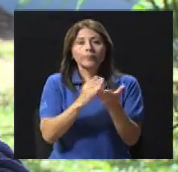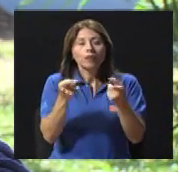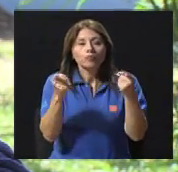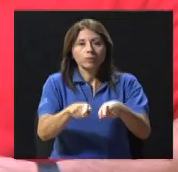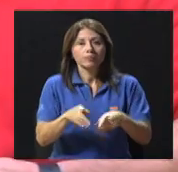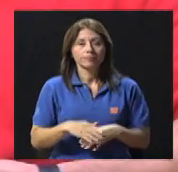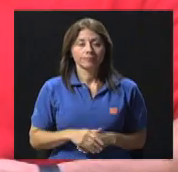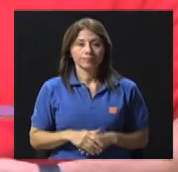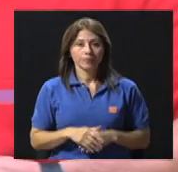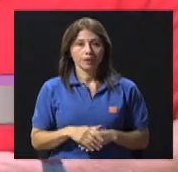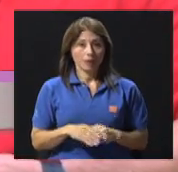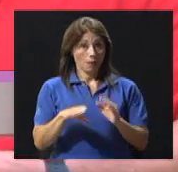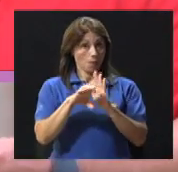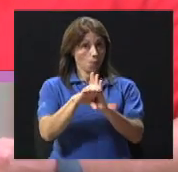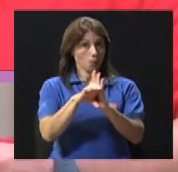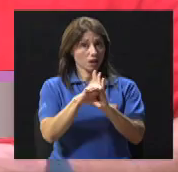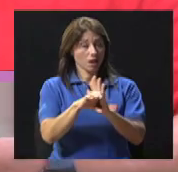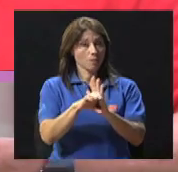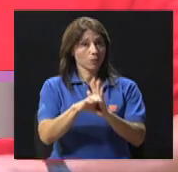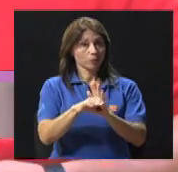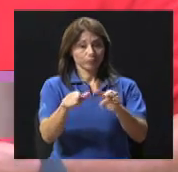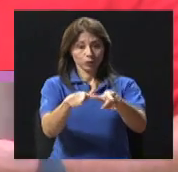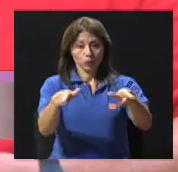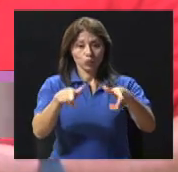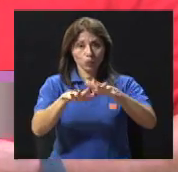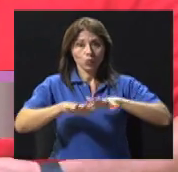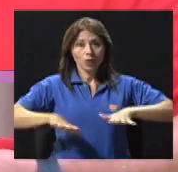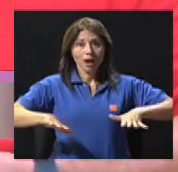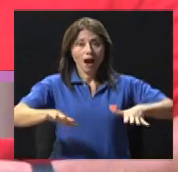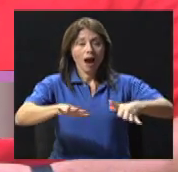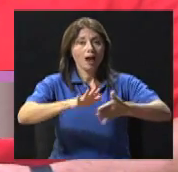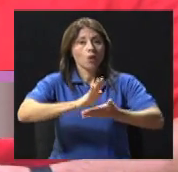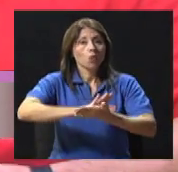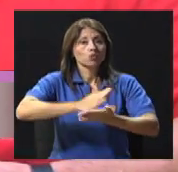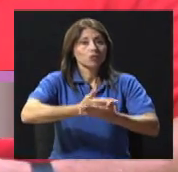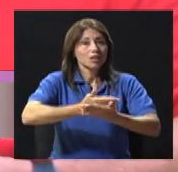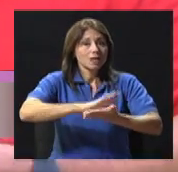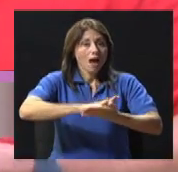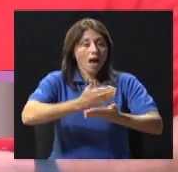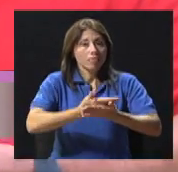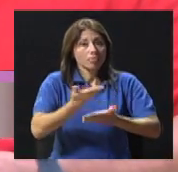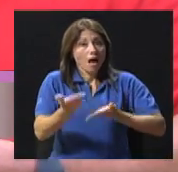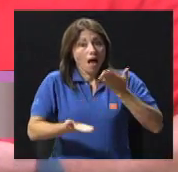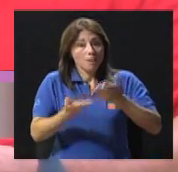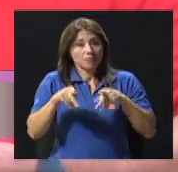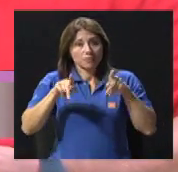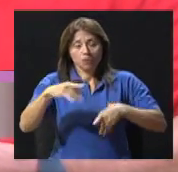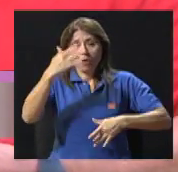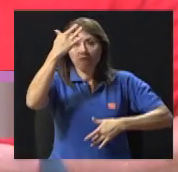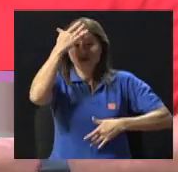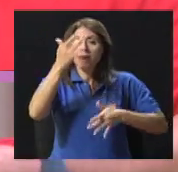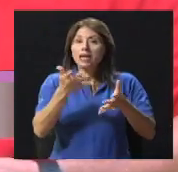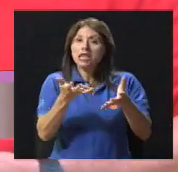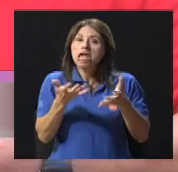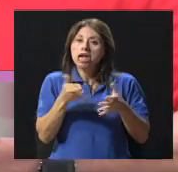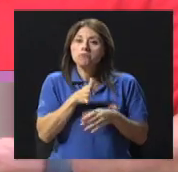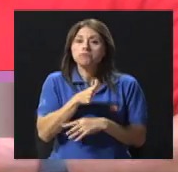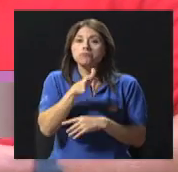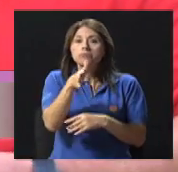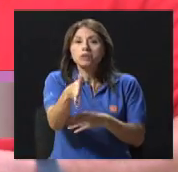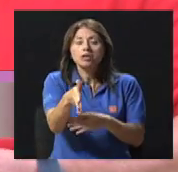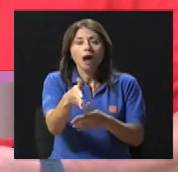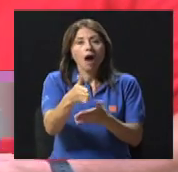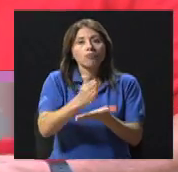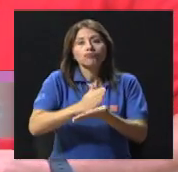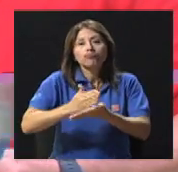por ejemplo, representaría, qué sé yo, que quieran cocinar, que quieran hacer algún tipo de platillo?